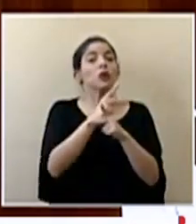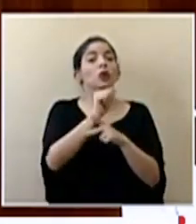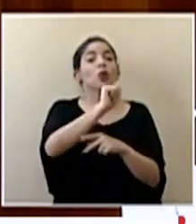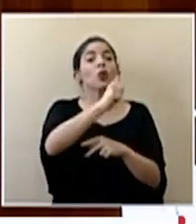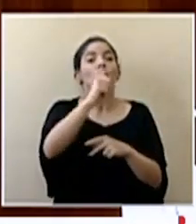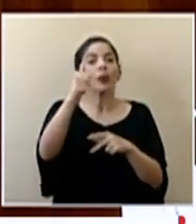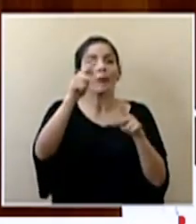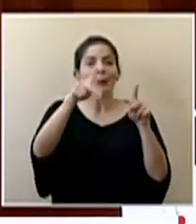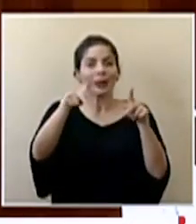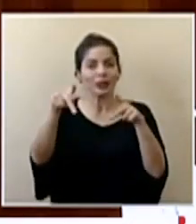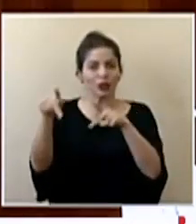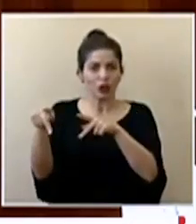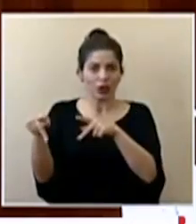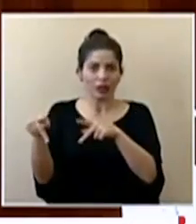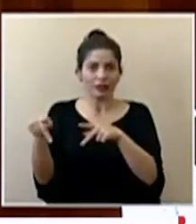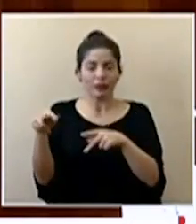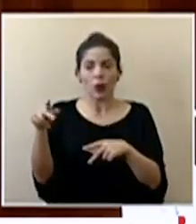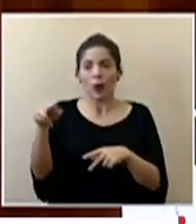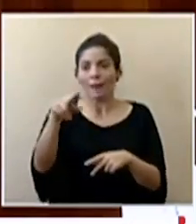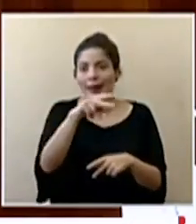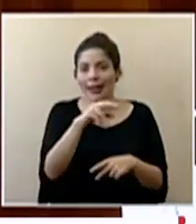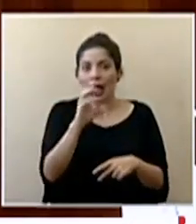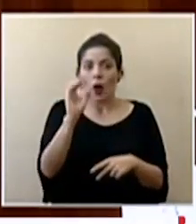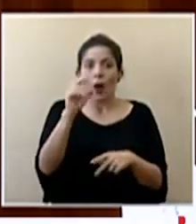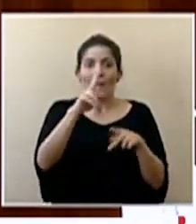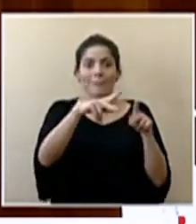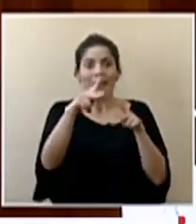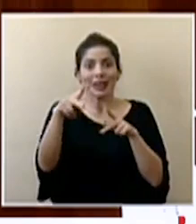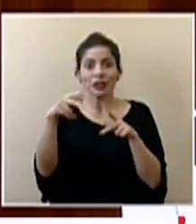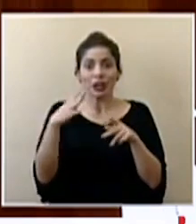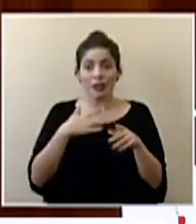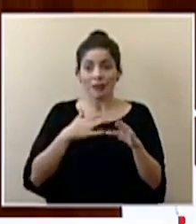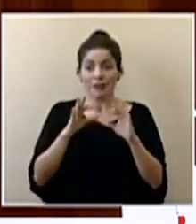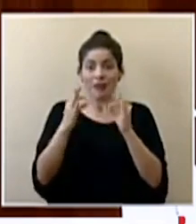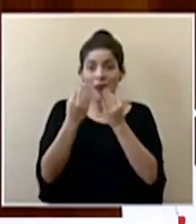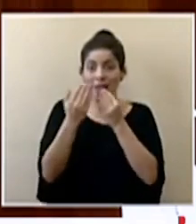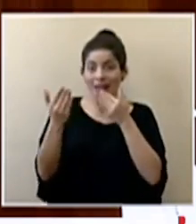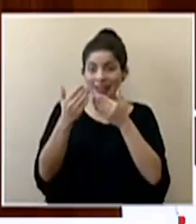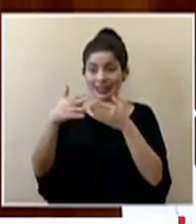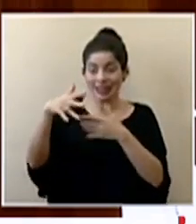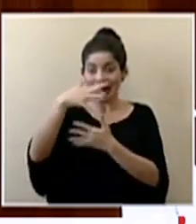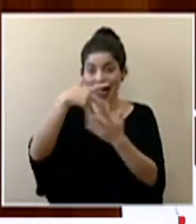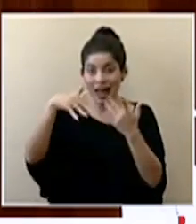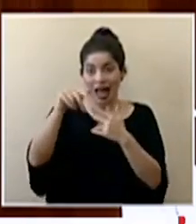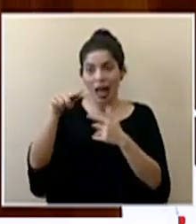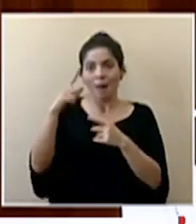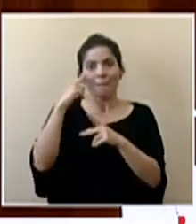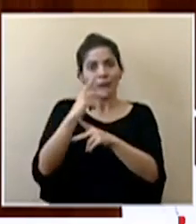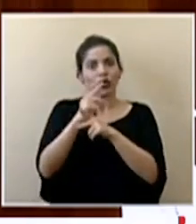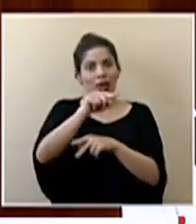a los compañeros o a las personas del núcleo cercano los convivientes